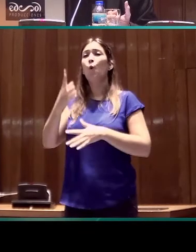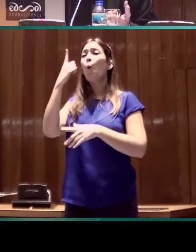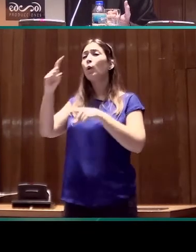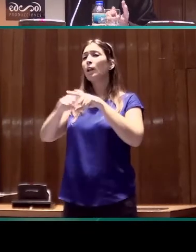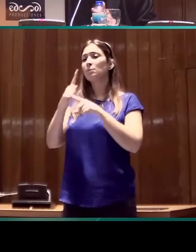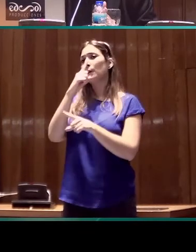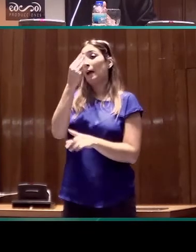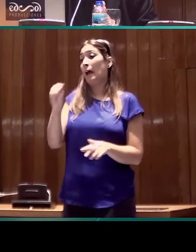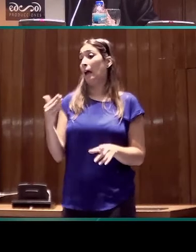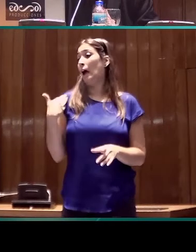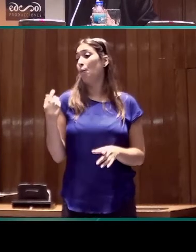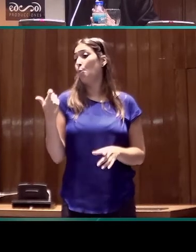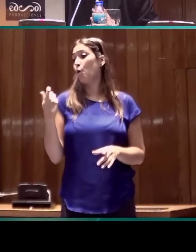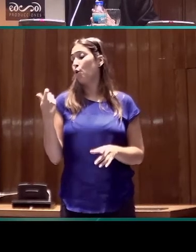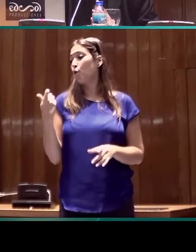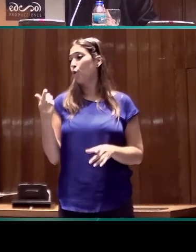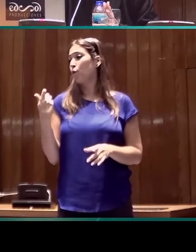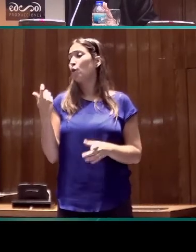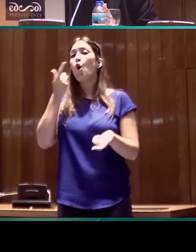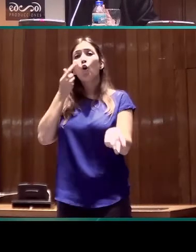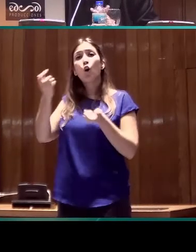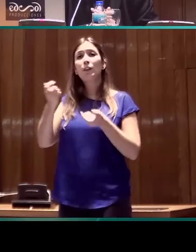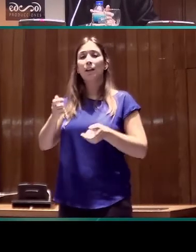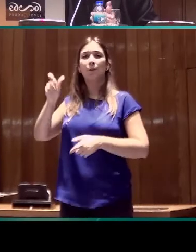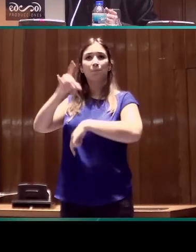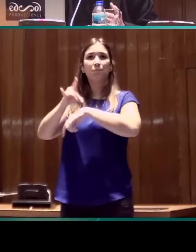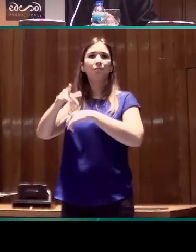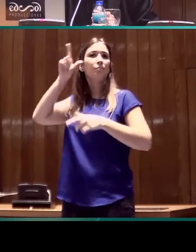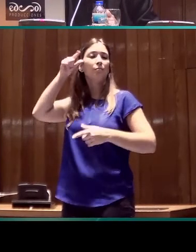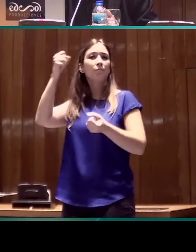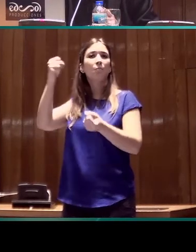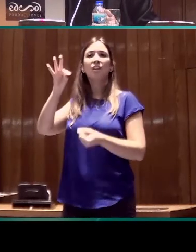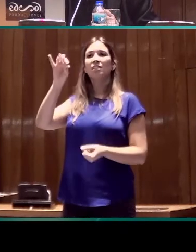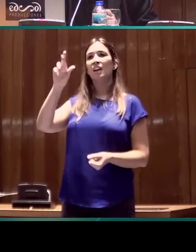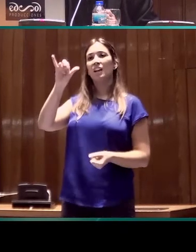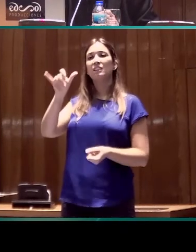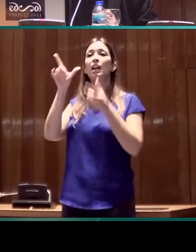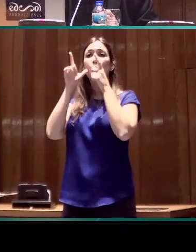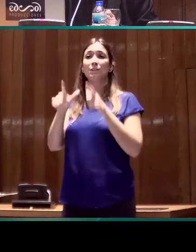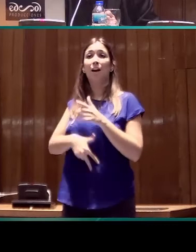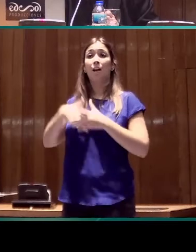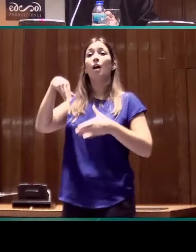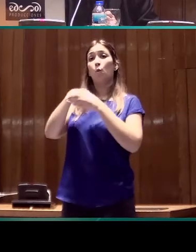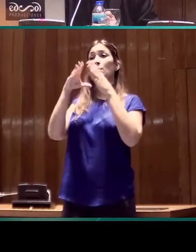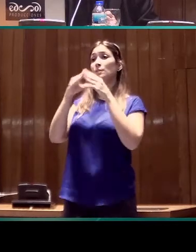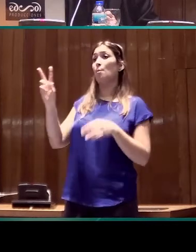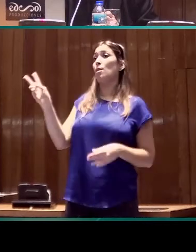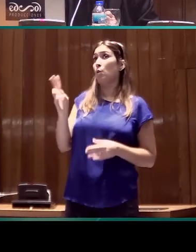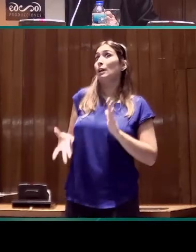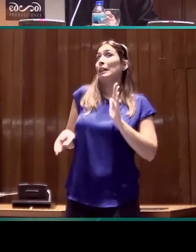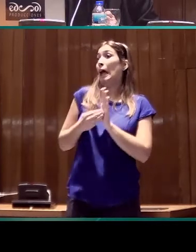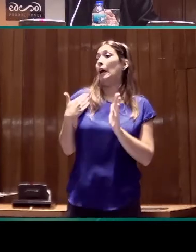hemos incorporado recientemente, que coordina la doctora Teresa Solías Arís, de Lingüística General de la Universidad de Valladolid, y